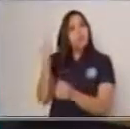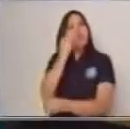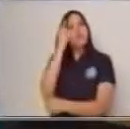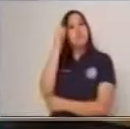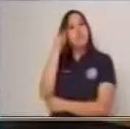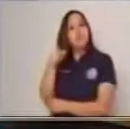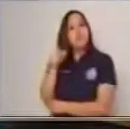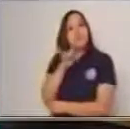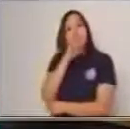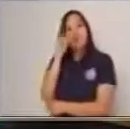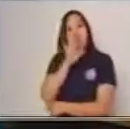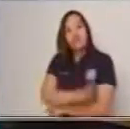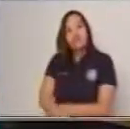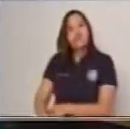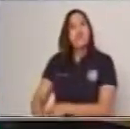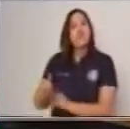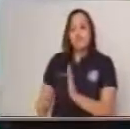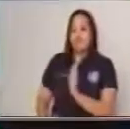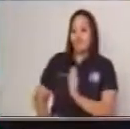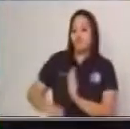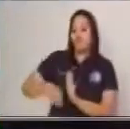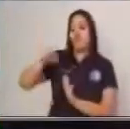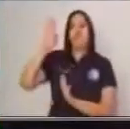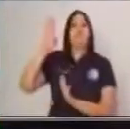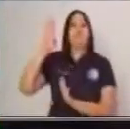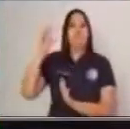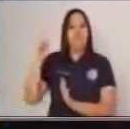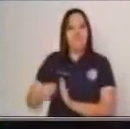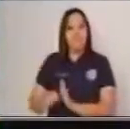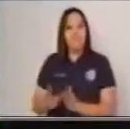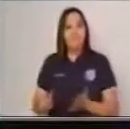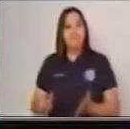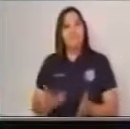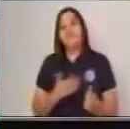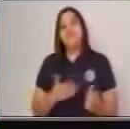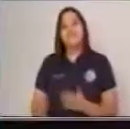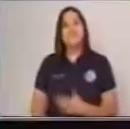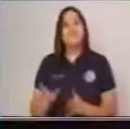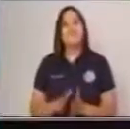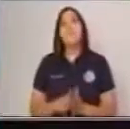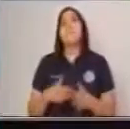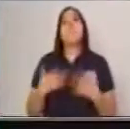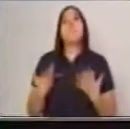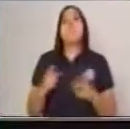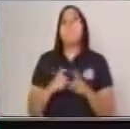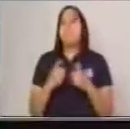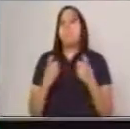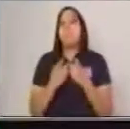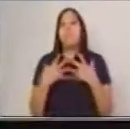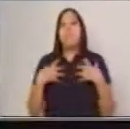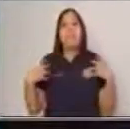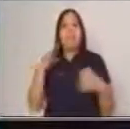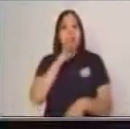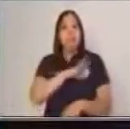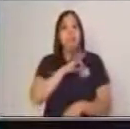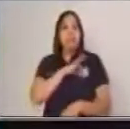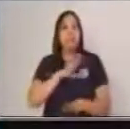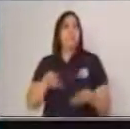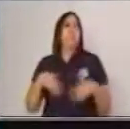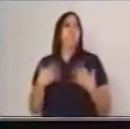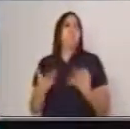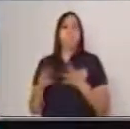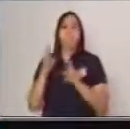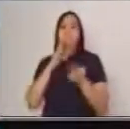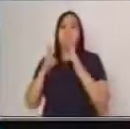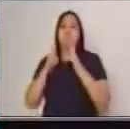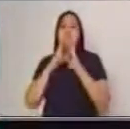de Soñez. Y vamos a aplicar en este momento la clase de ciencias sociales. ¿A qué relacionan ustedes